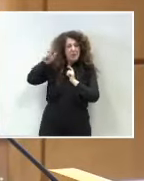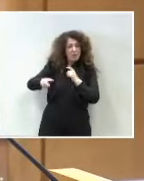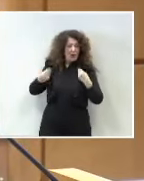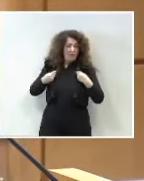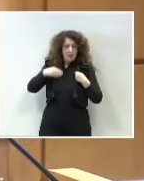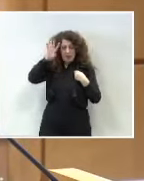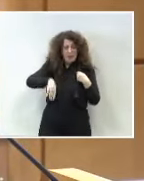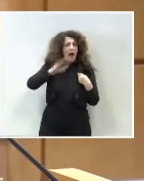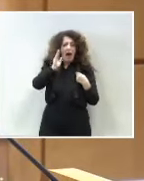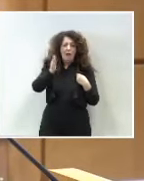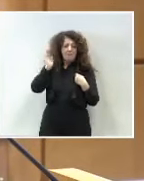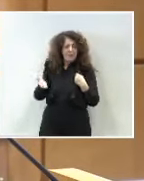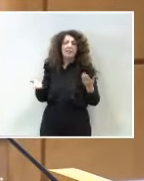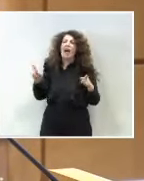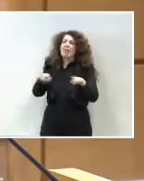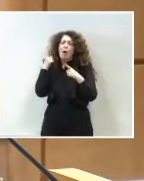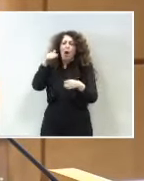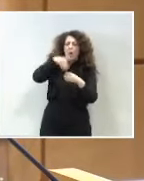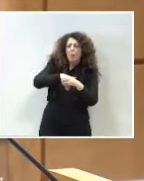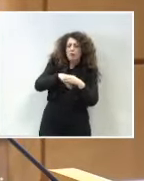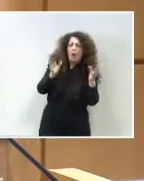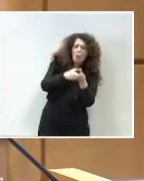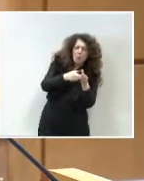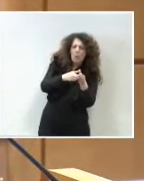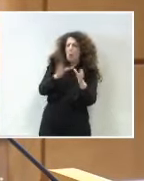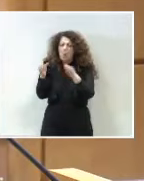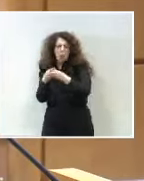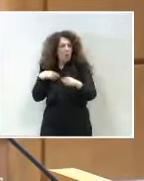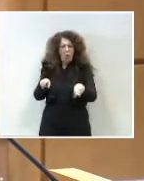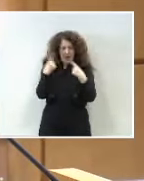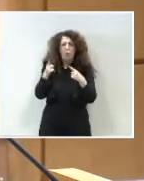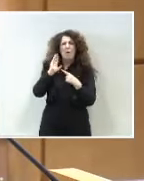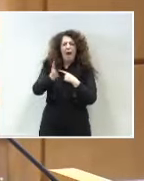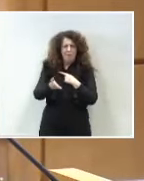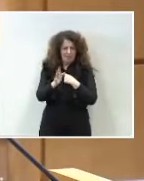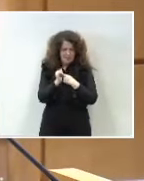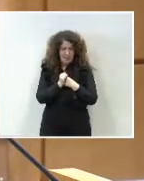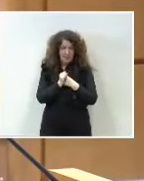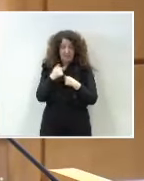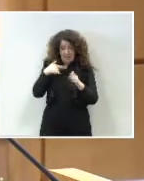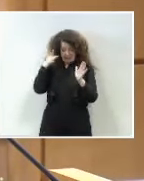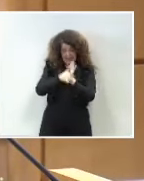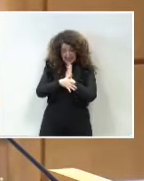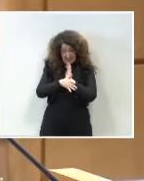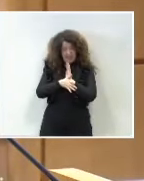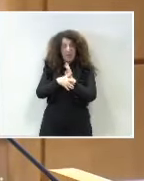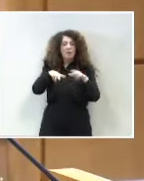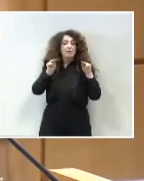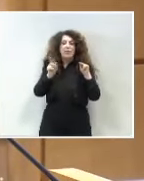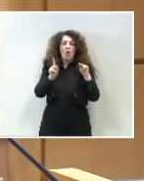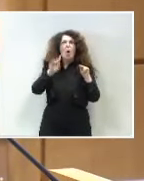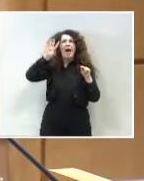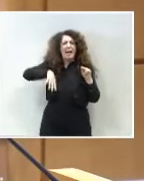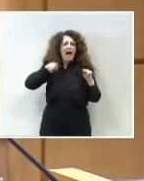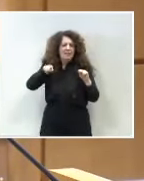independientemente de a quién voten. La situación que hoy le describimos no termina aquí, porque en Cataluña